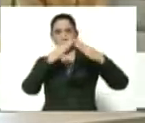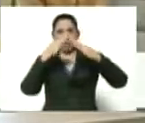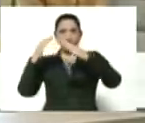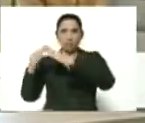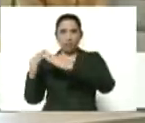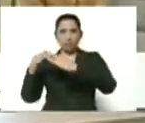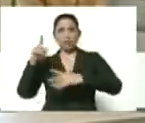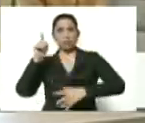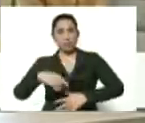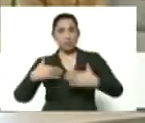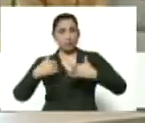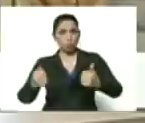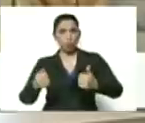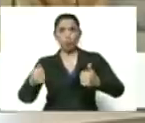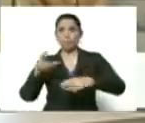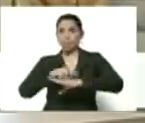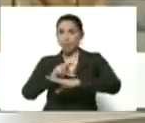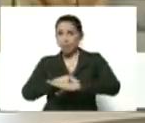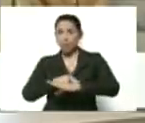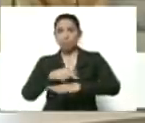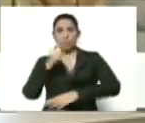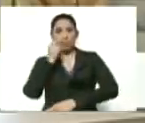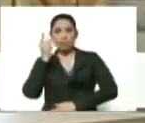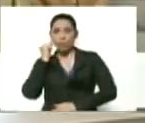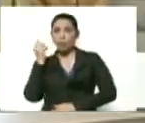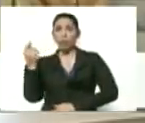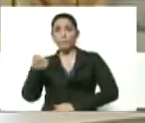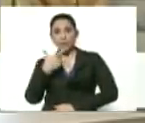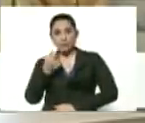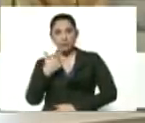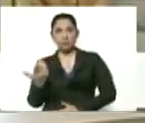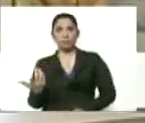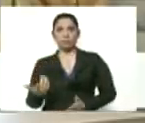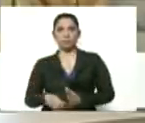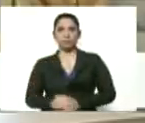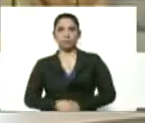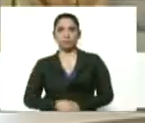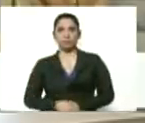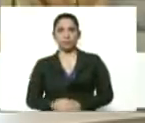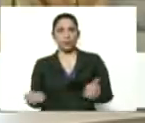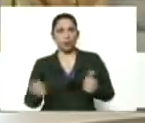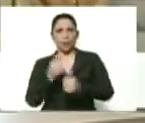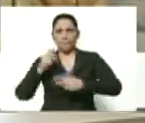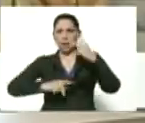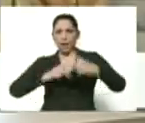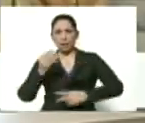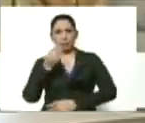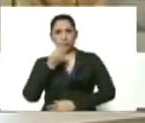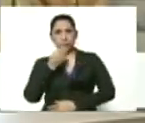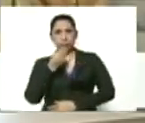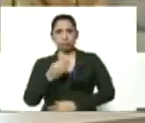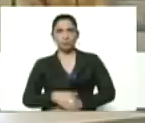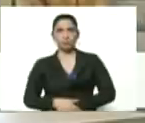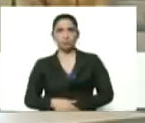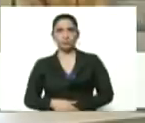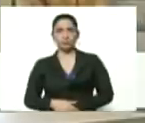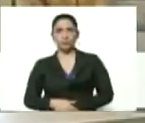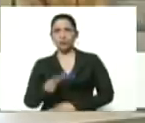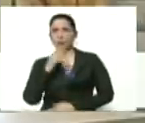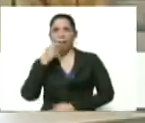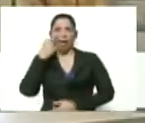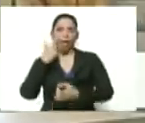por casa, con la salud, con los médicos, con las medicinas, con los planes productivos, no estamos